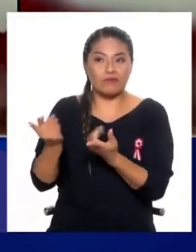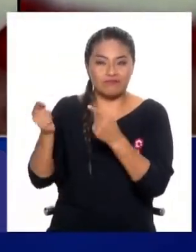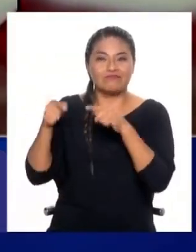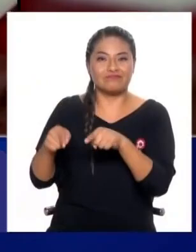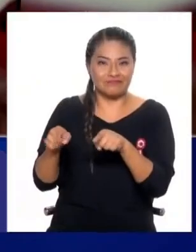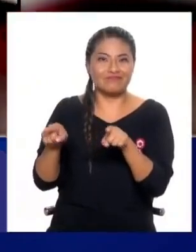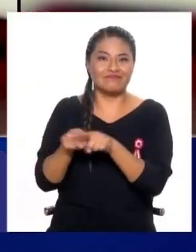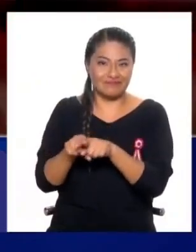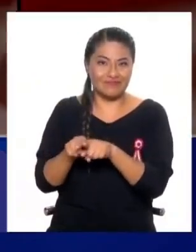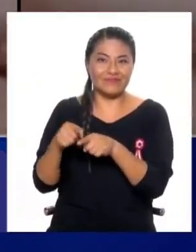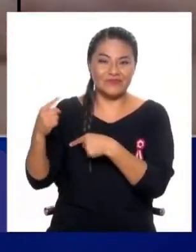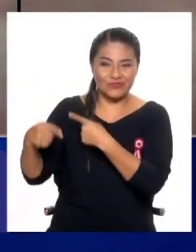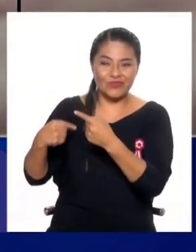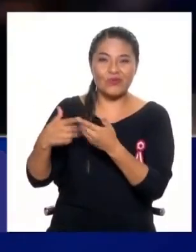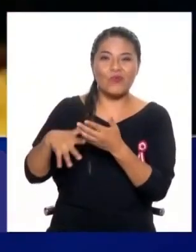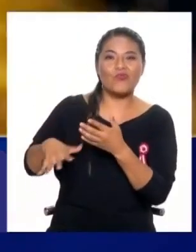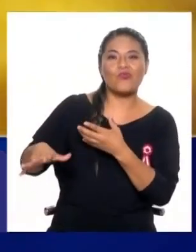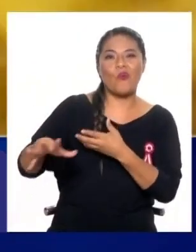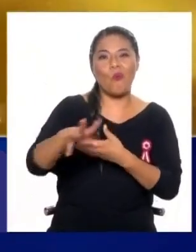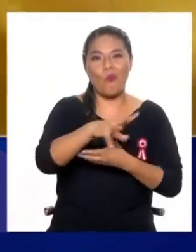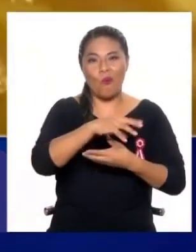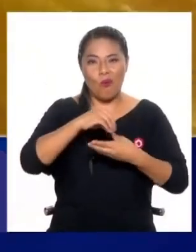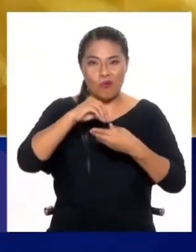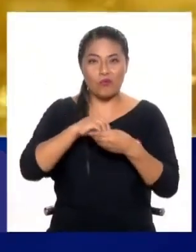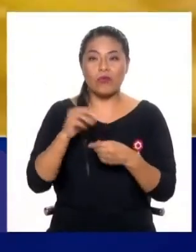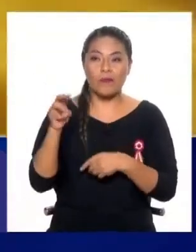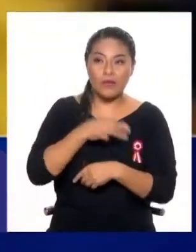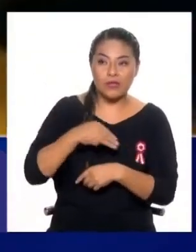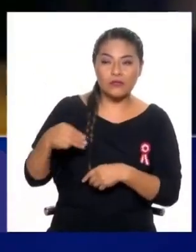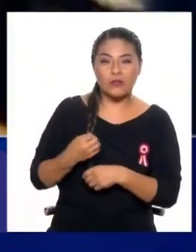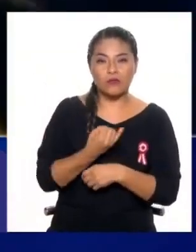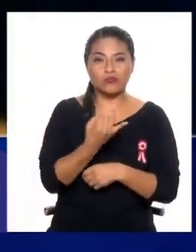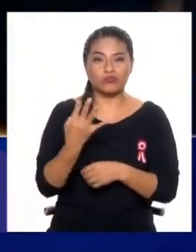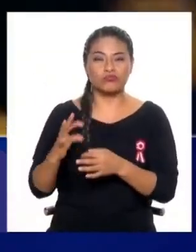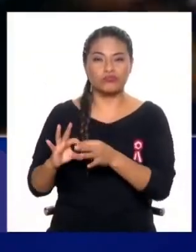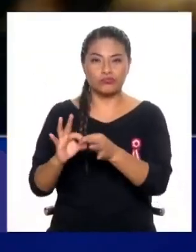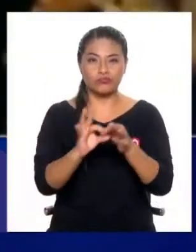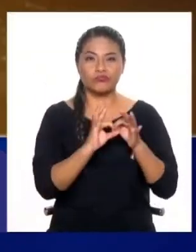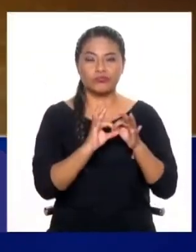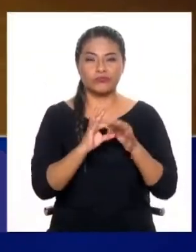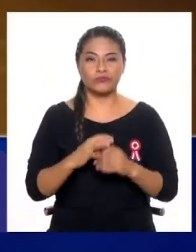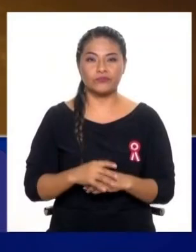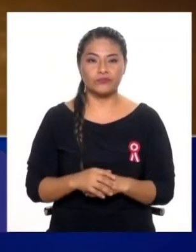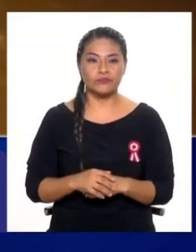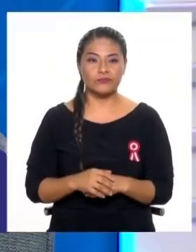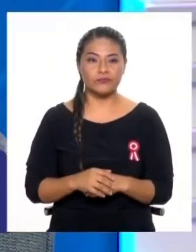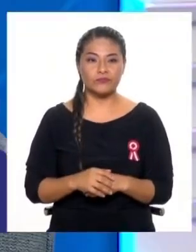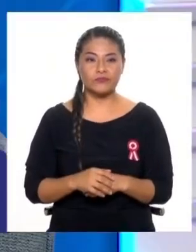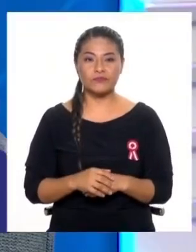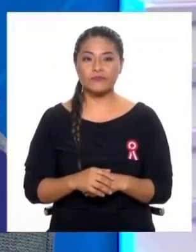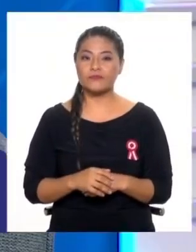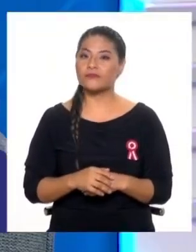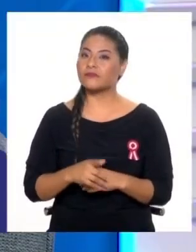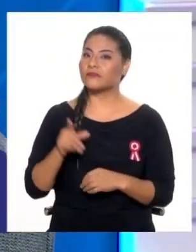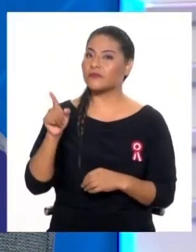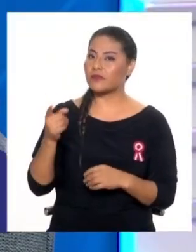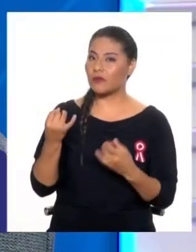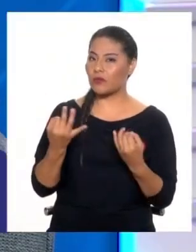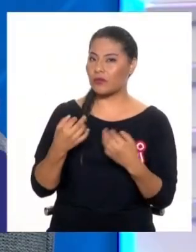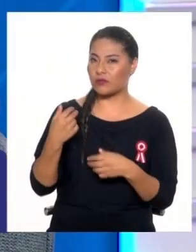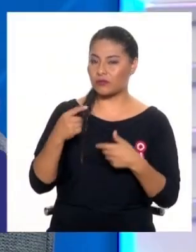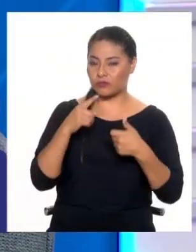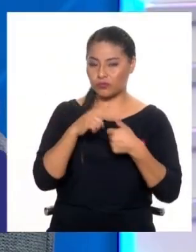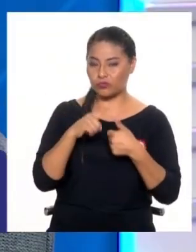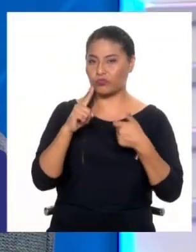es un problema transversal que hay que abordar de toda su extensión. Claro, y seguramente la concreción de esos tres niveles